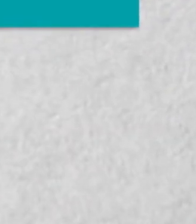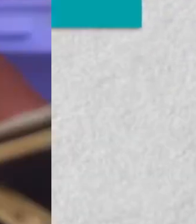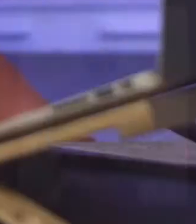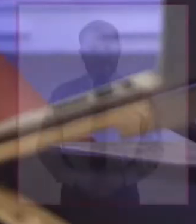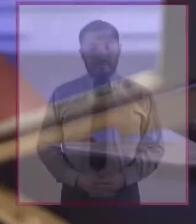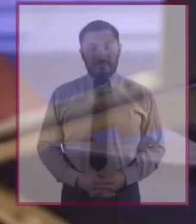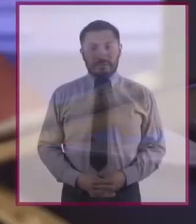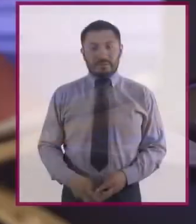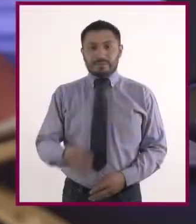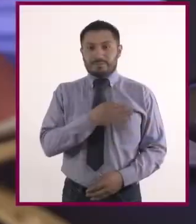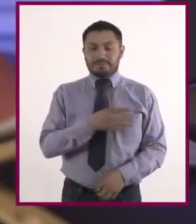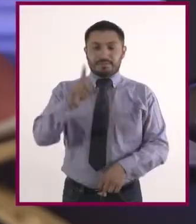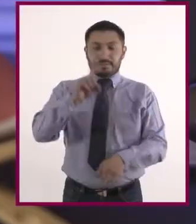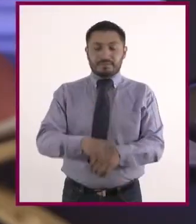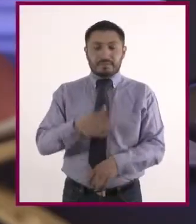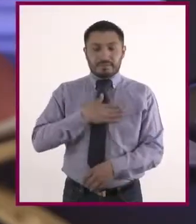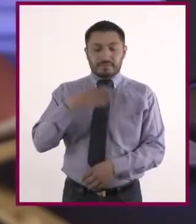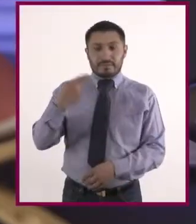¡Buenos